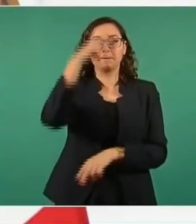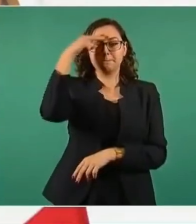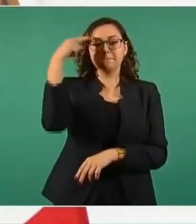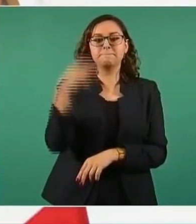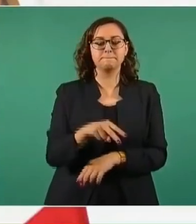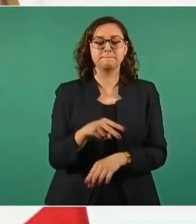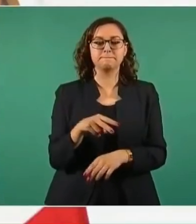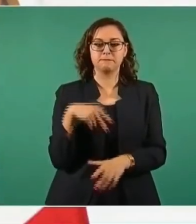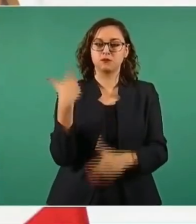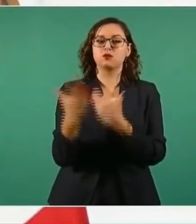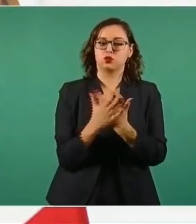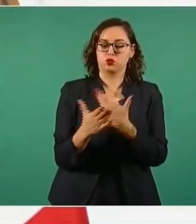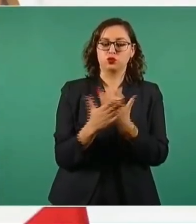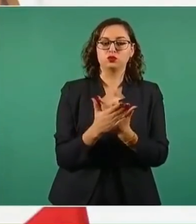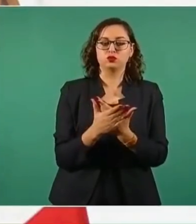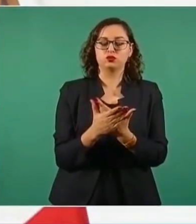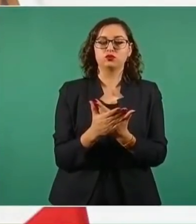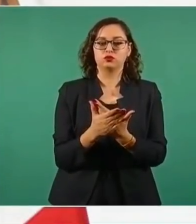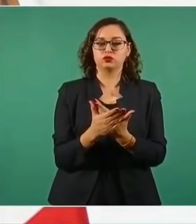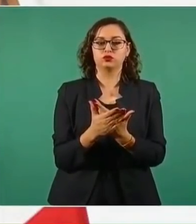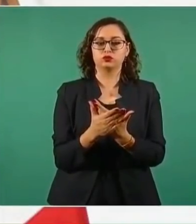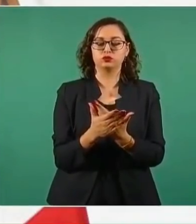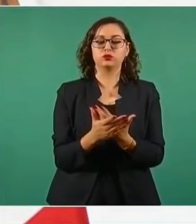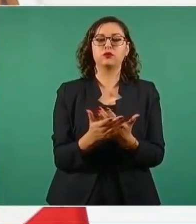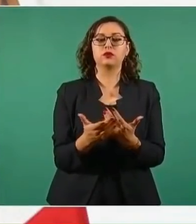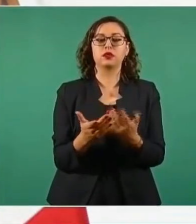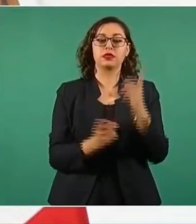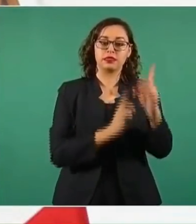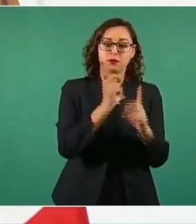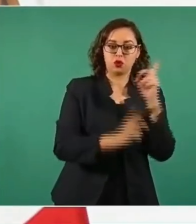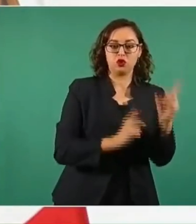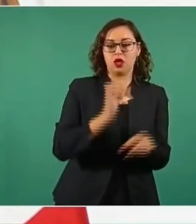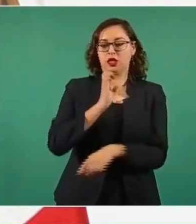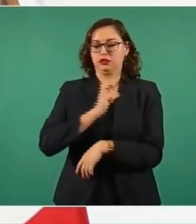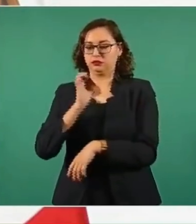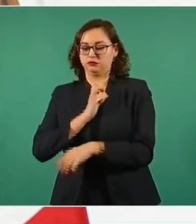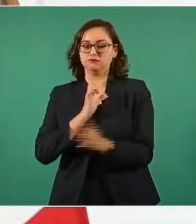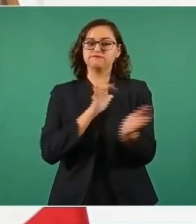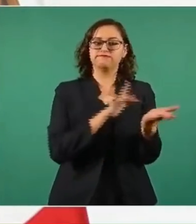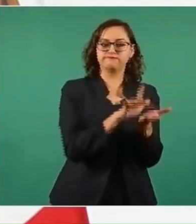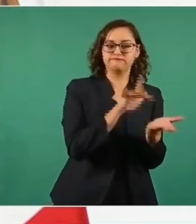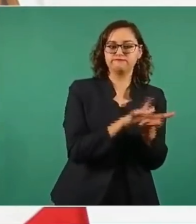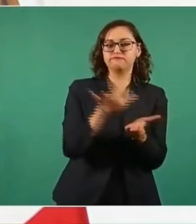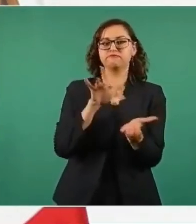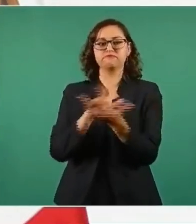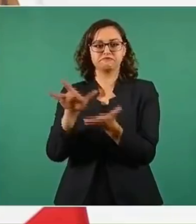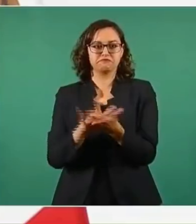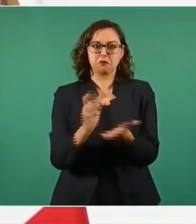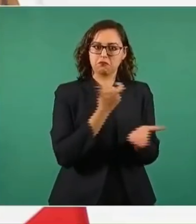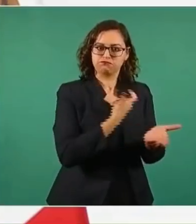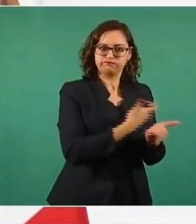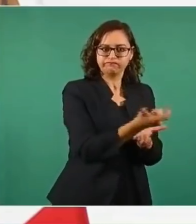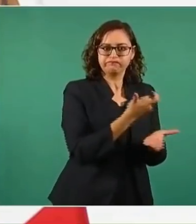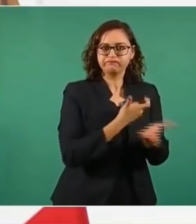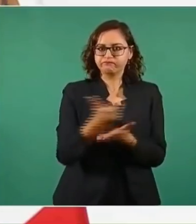entregarán, incluyendo a sus entrenadores, estímulos económicos.